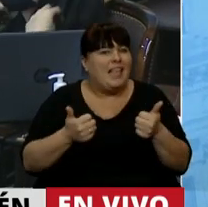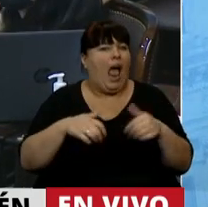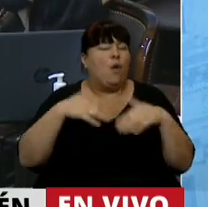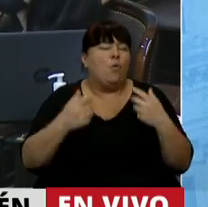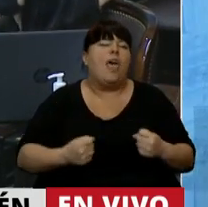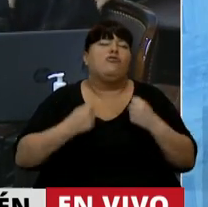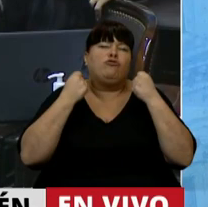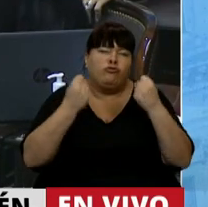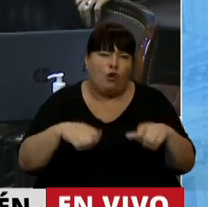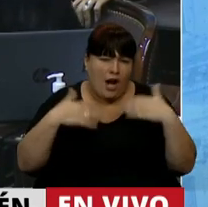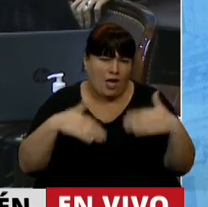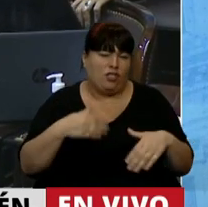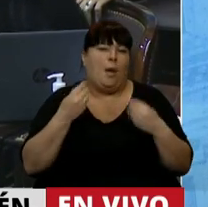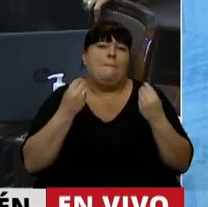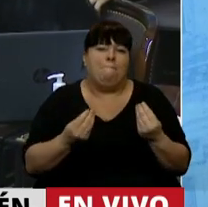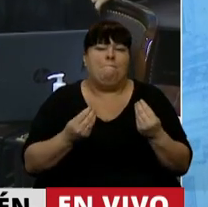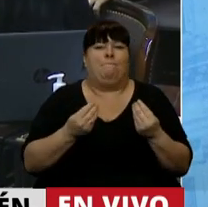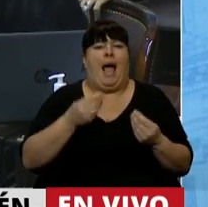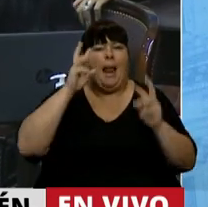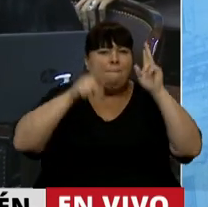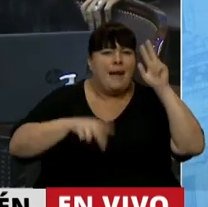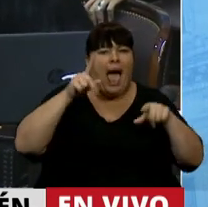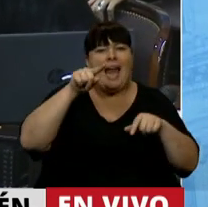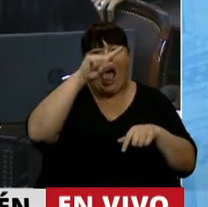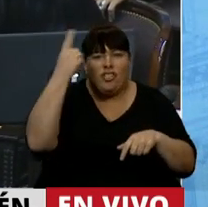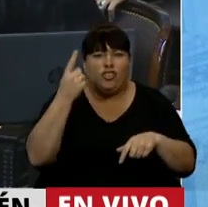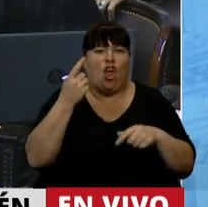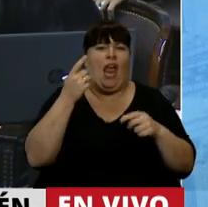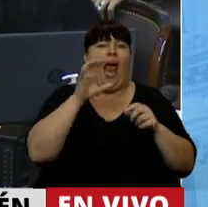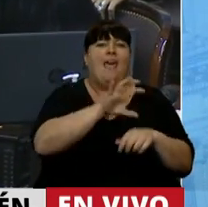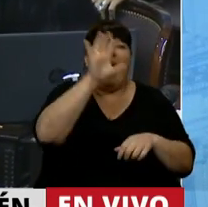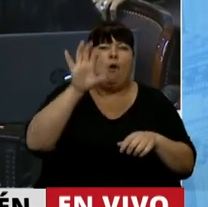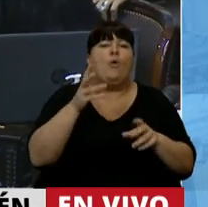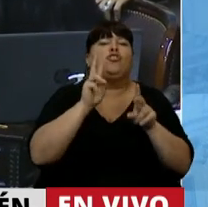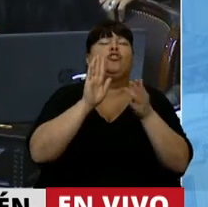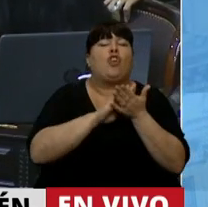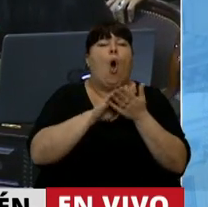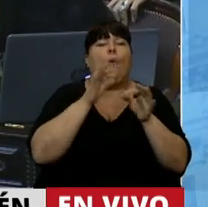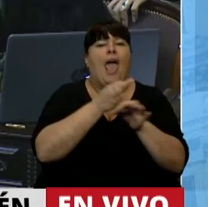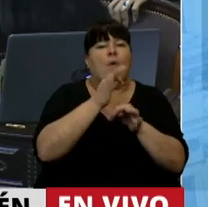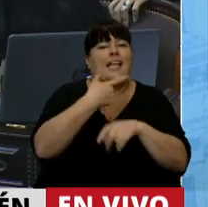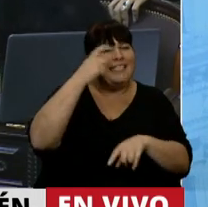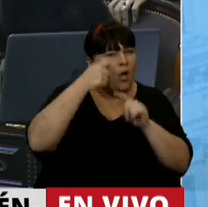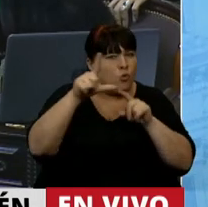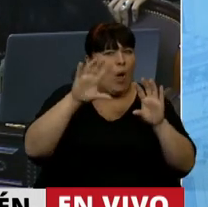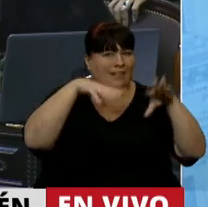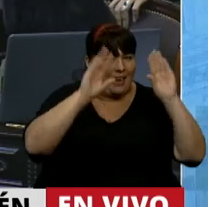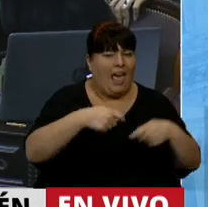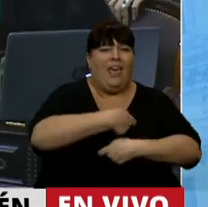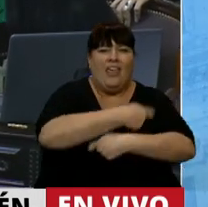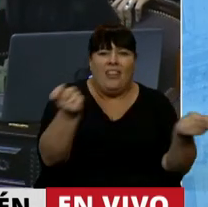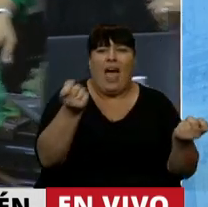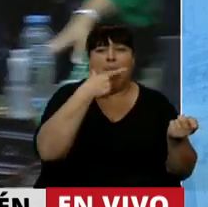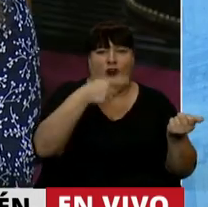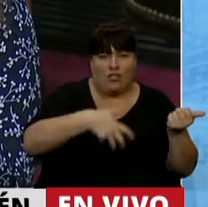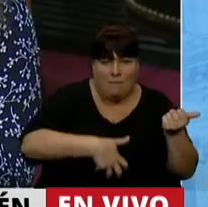un gran esfuerzo para aplicar todos los planes nacionales y provinciales de educación sexual integral, distribución gratuita